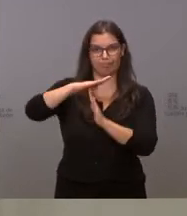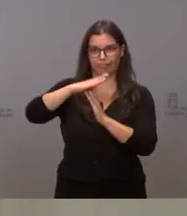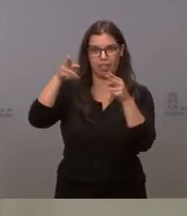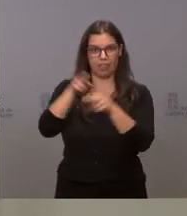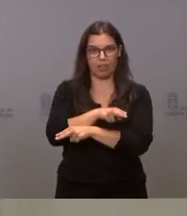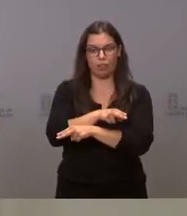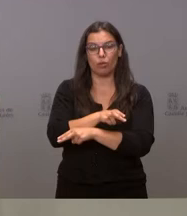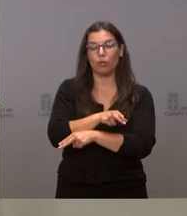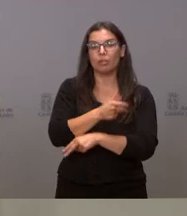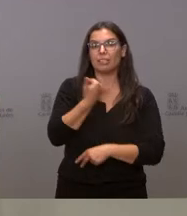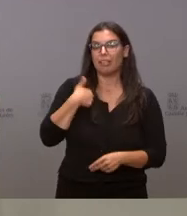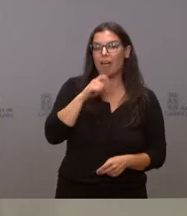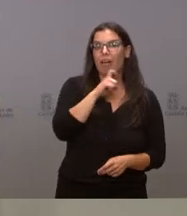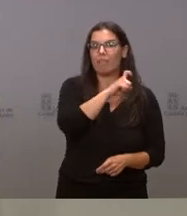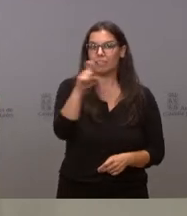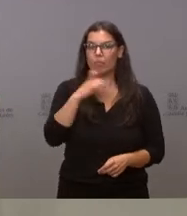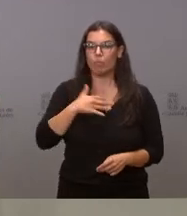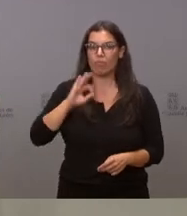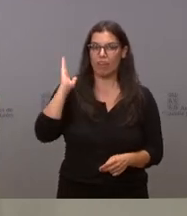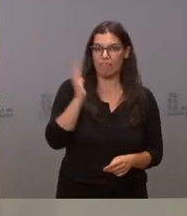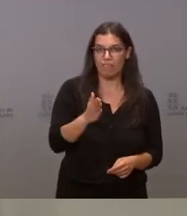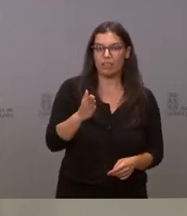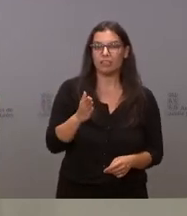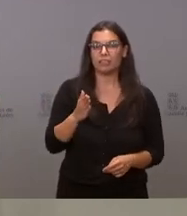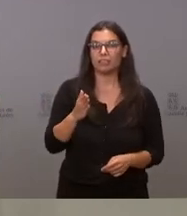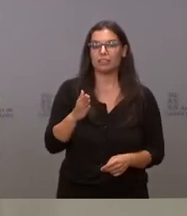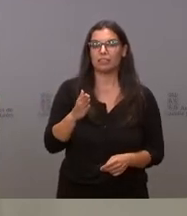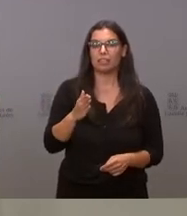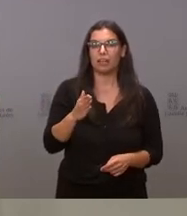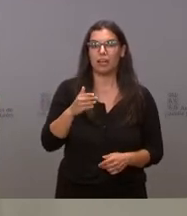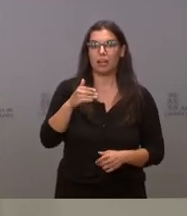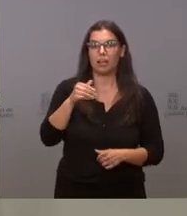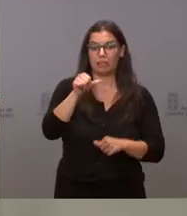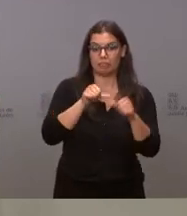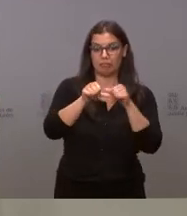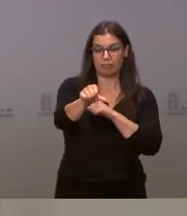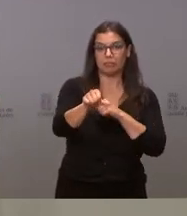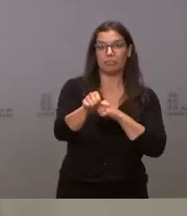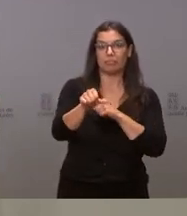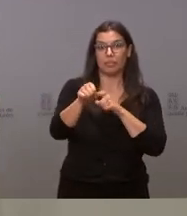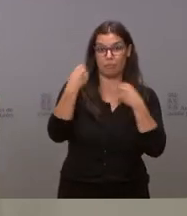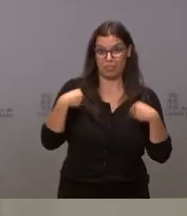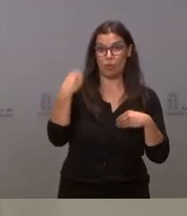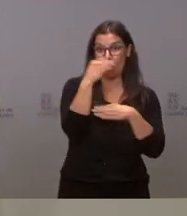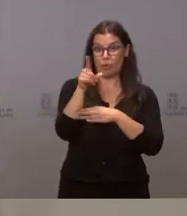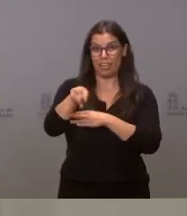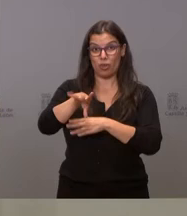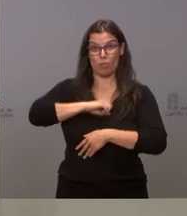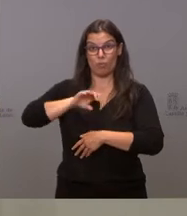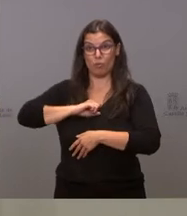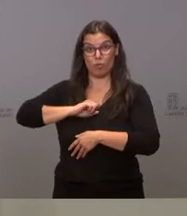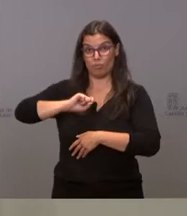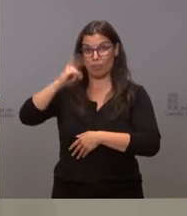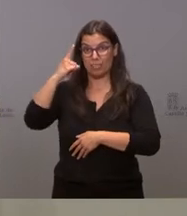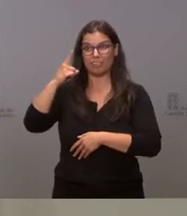Ya han anunciado que puede afectar a las campañas de las próximas generaciones, que precisamente son las que están teniendo las cifras más altas de